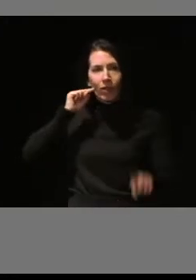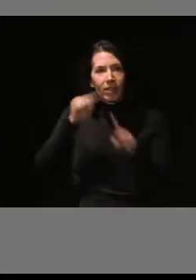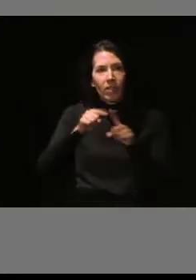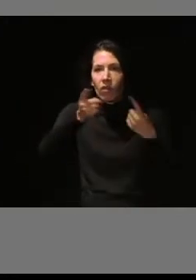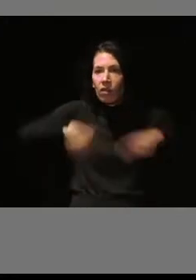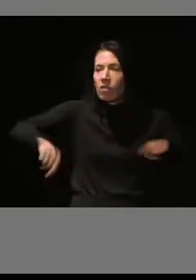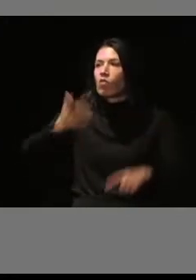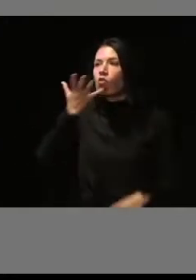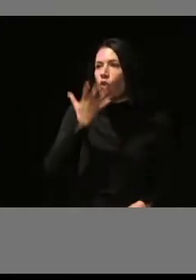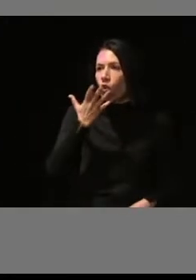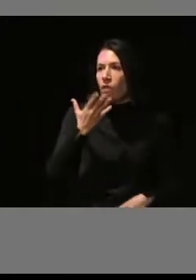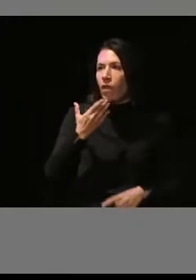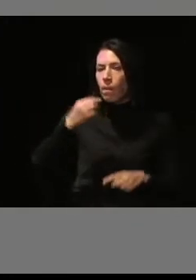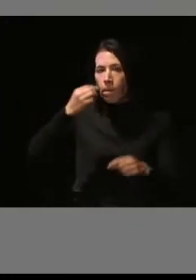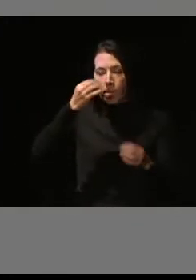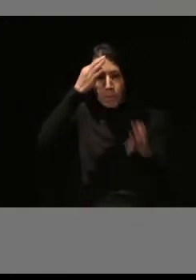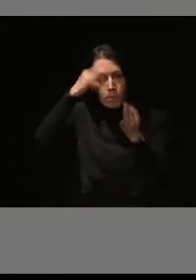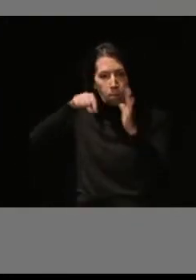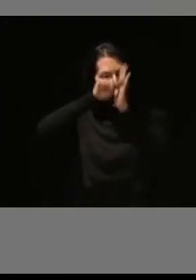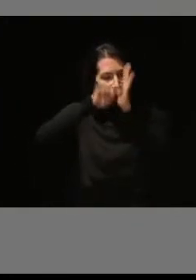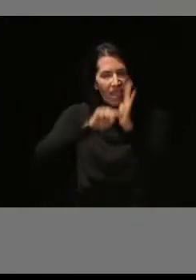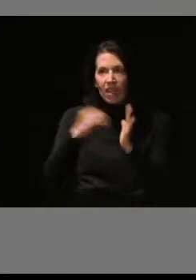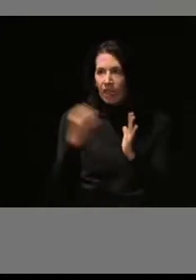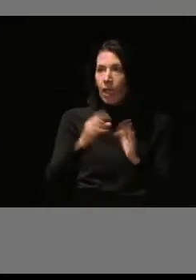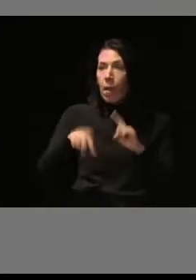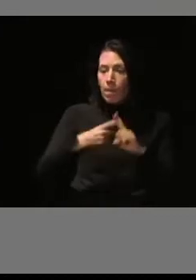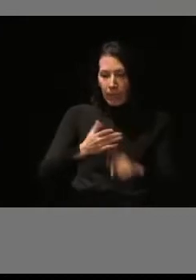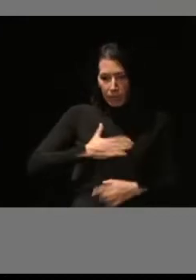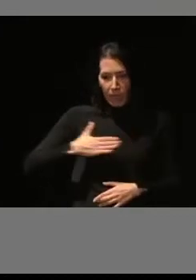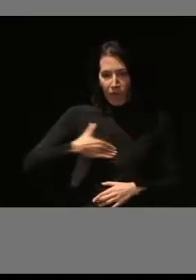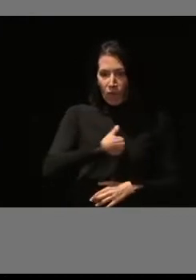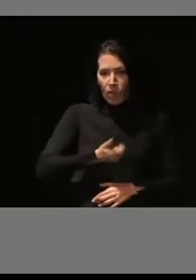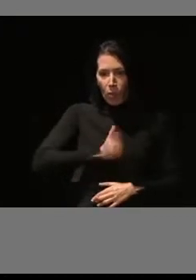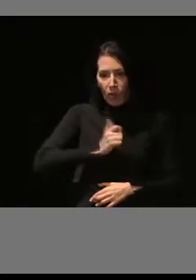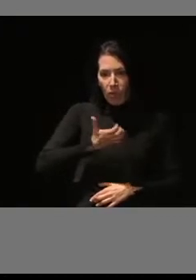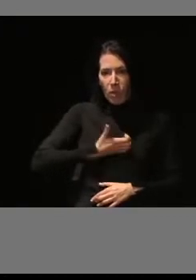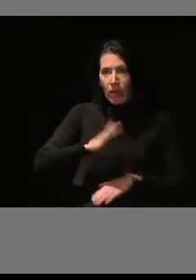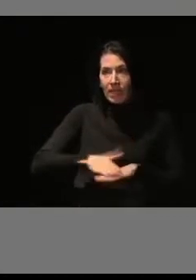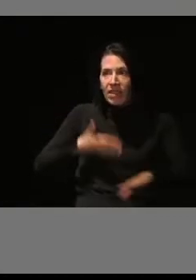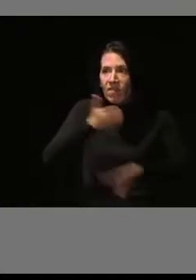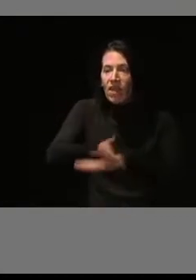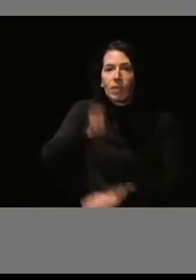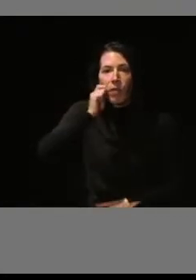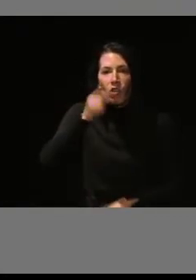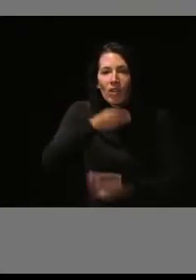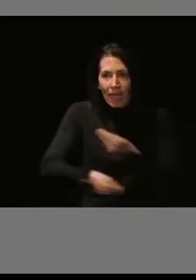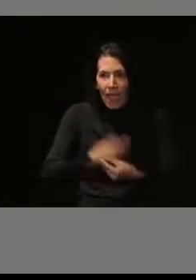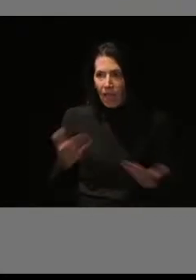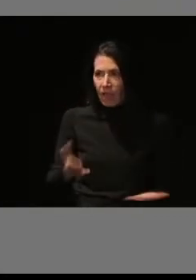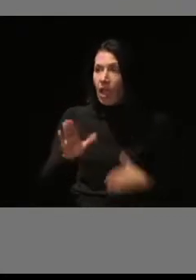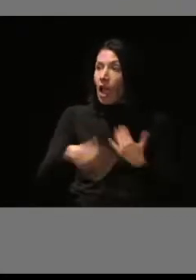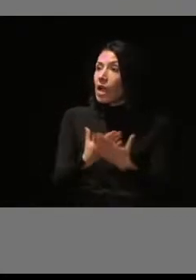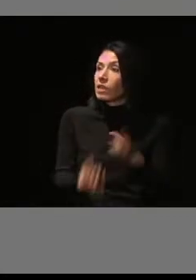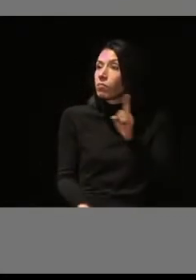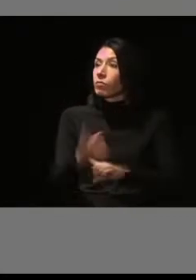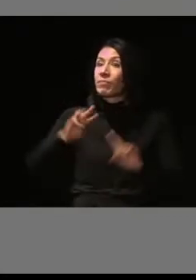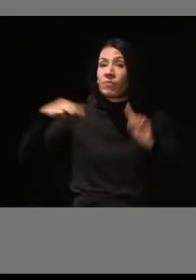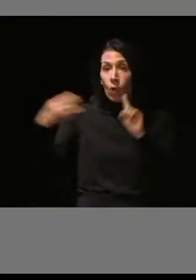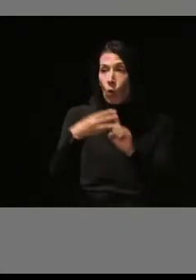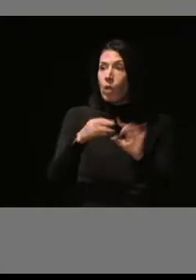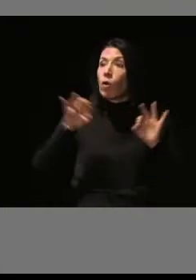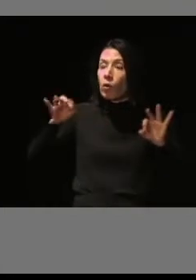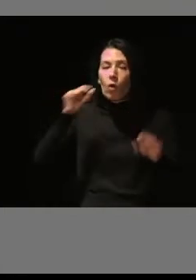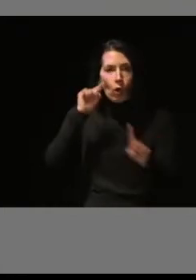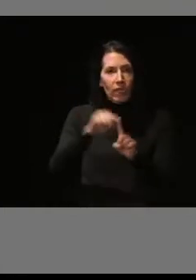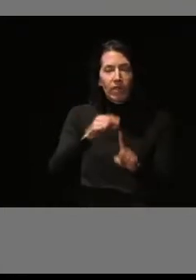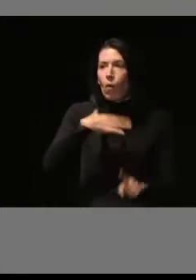cuáles eran esas medidas y qué era lo que iba a hacer Policía Municipal en las inspecciones. Creamos una herramienta web para que cualquier policía en el momento de la